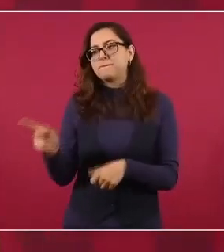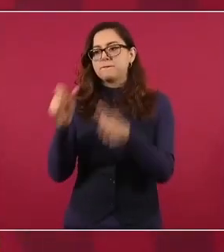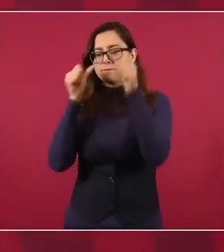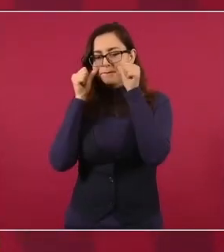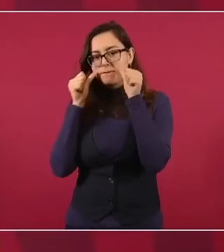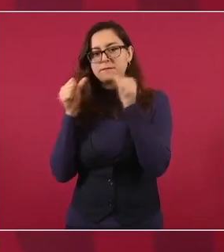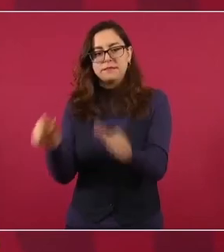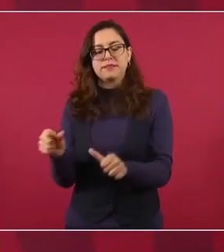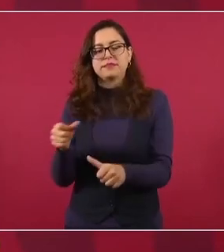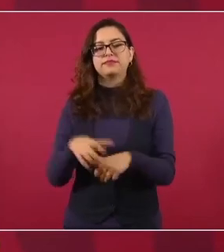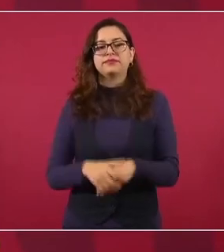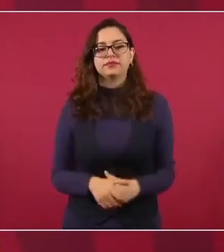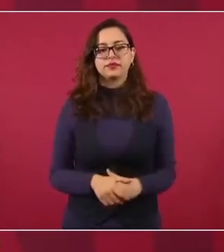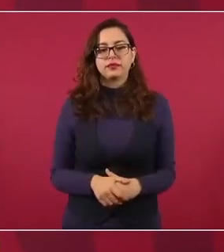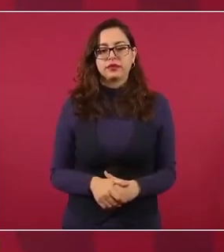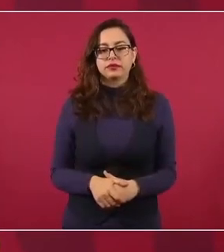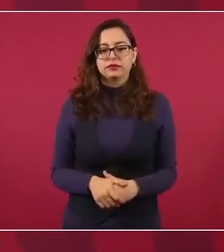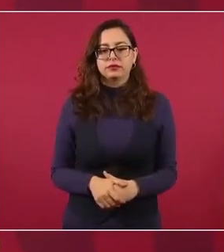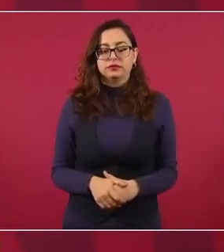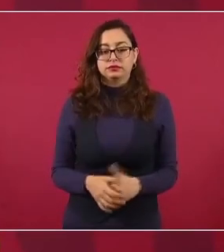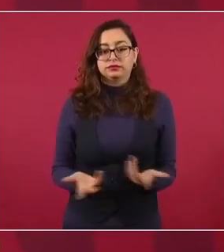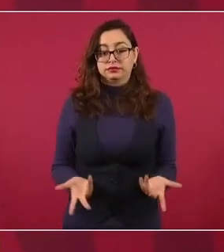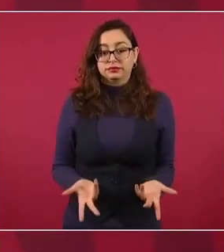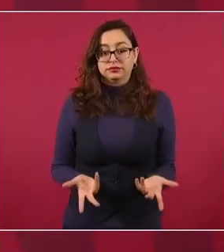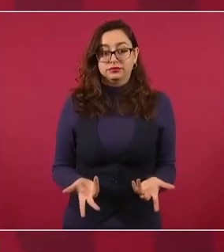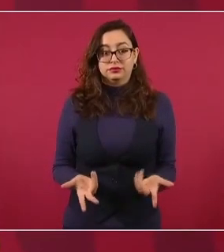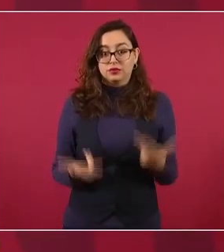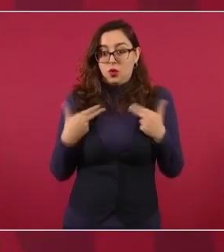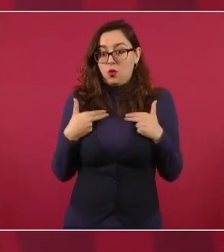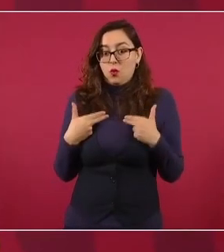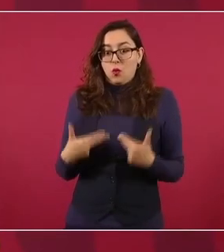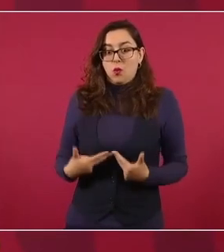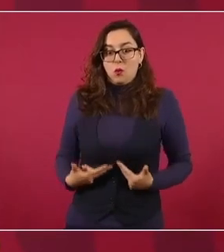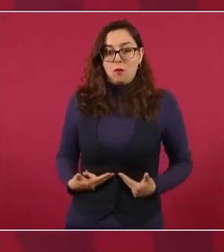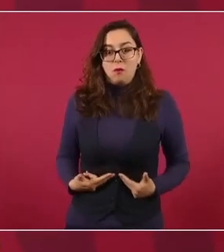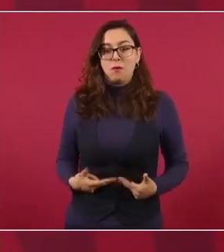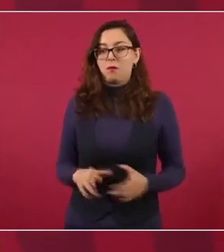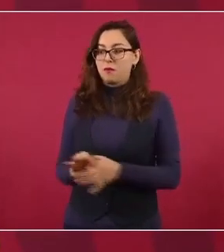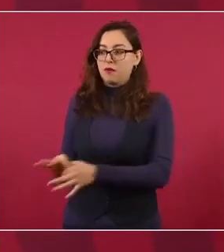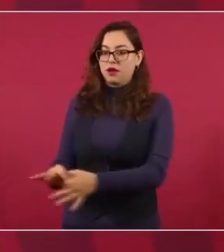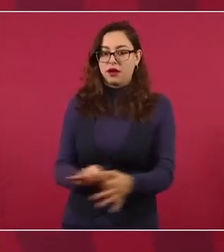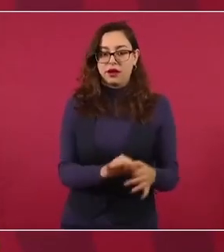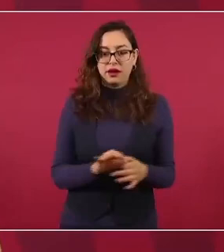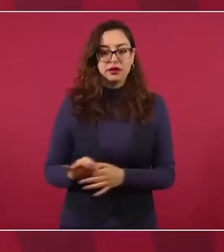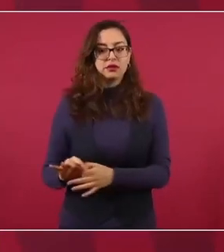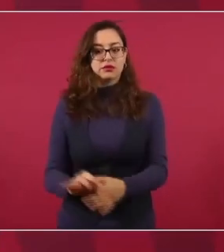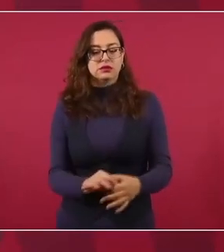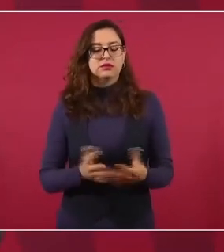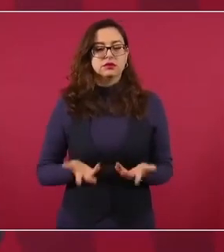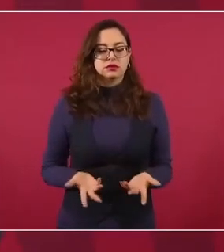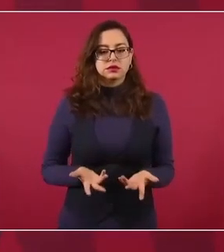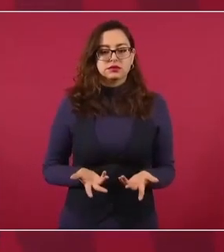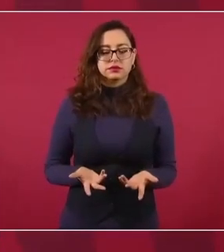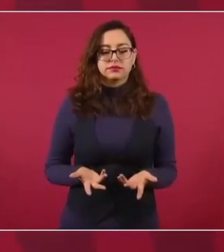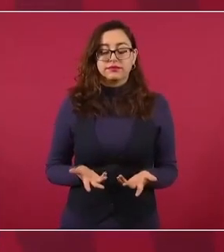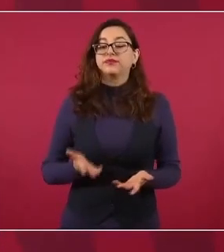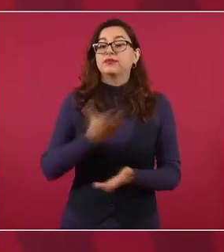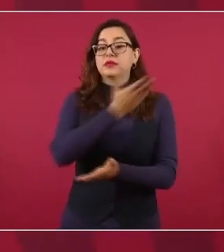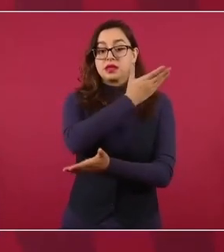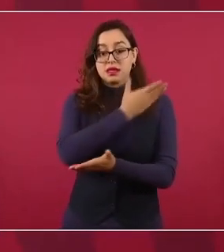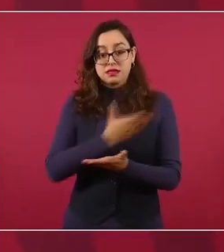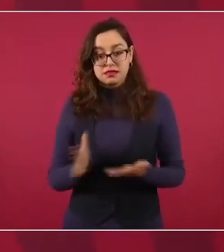que eso es humanismo, además de eso,